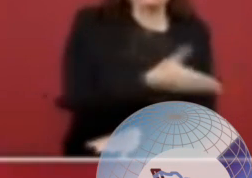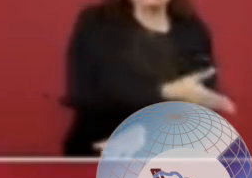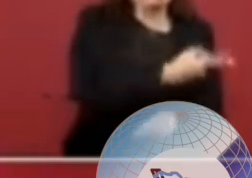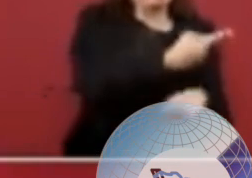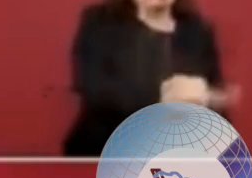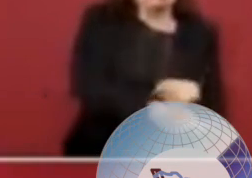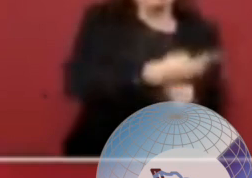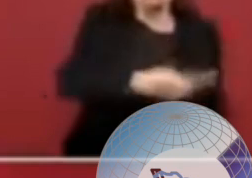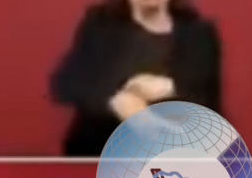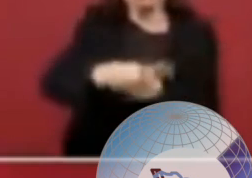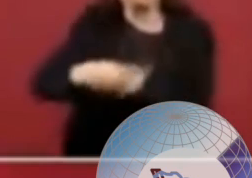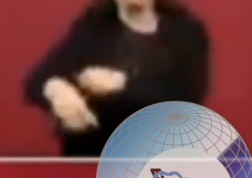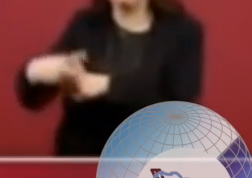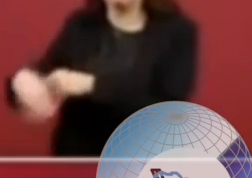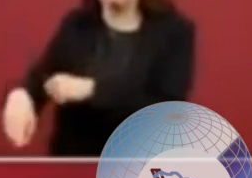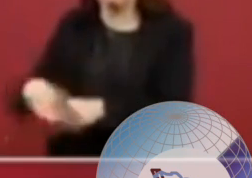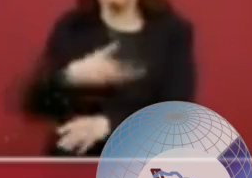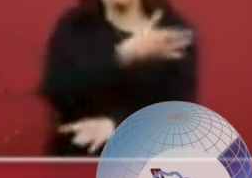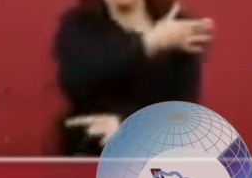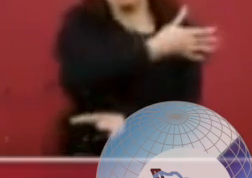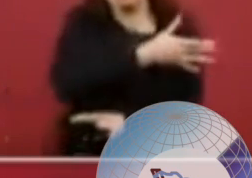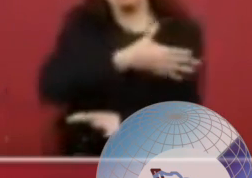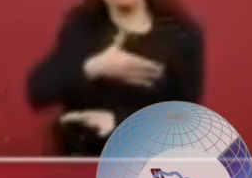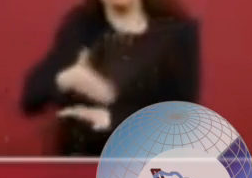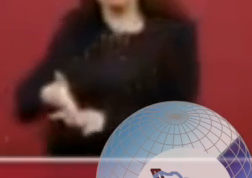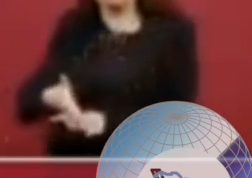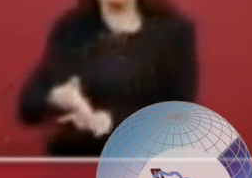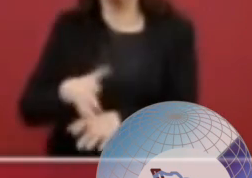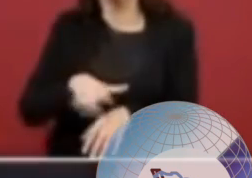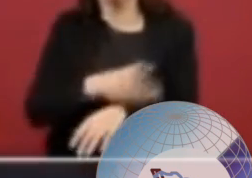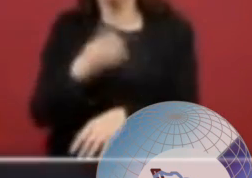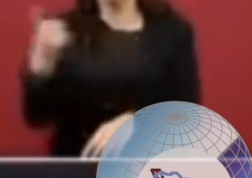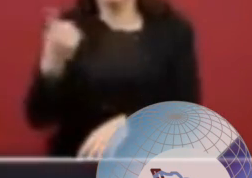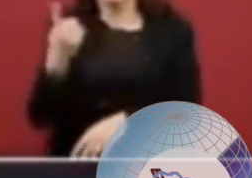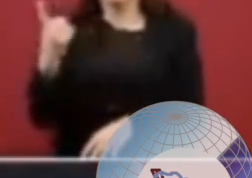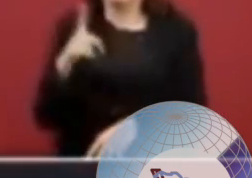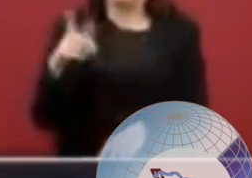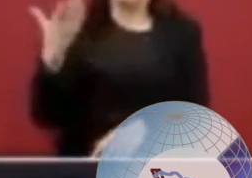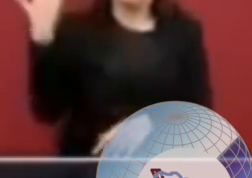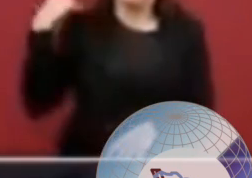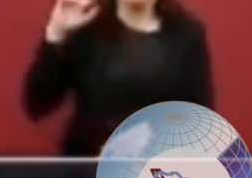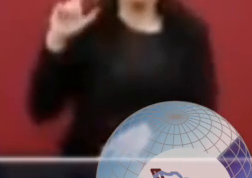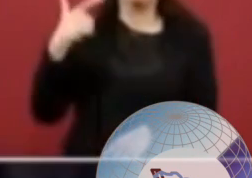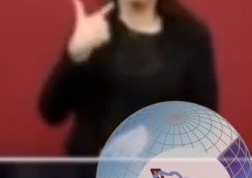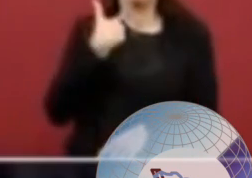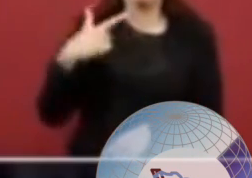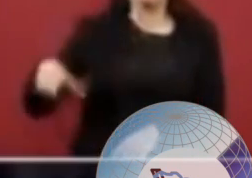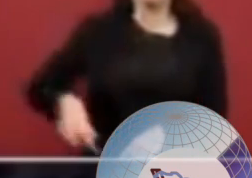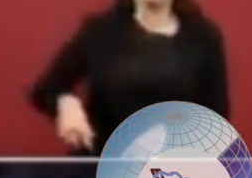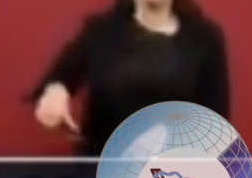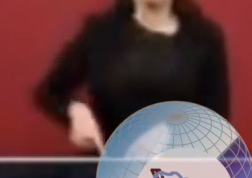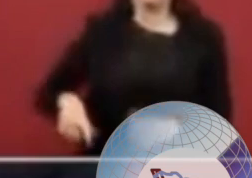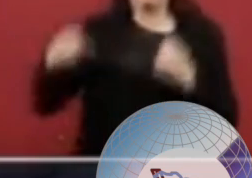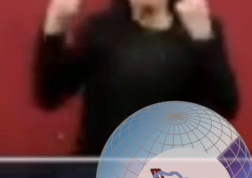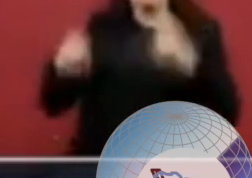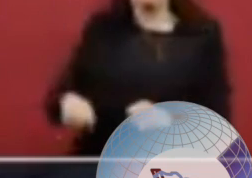ocasionados por la imposición en la construcción de esta obra.